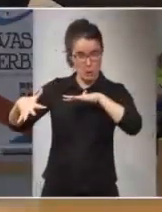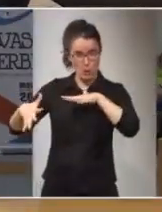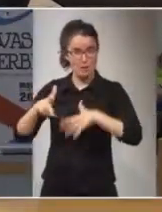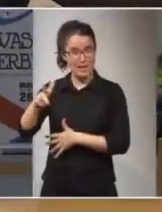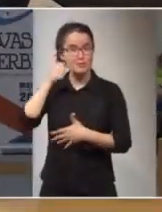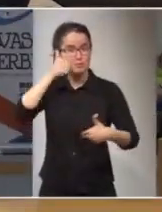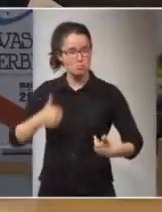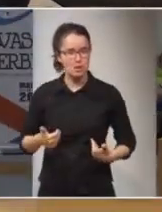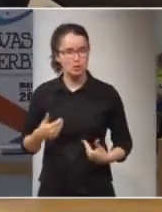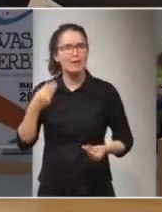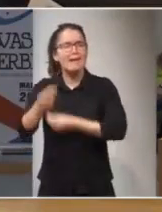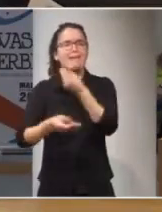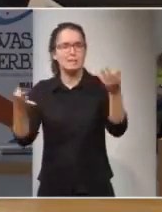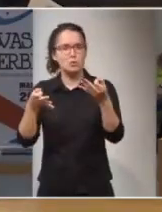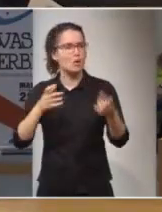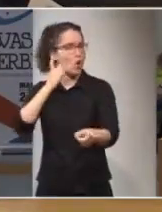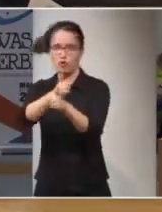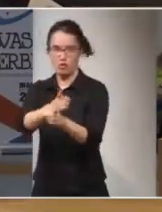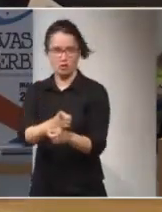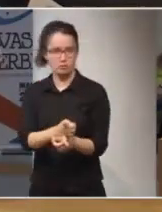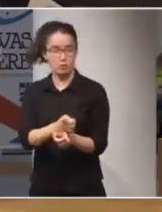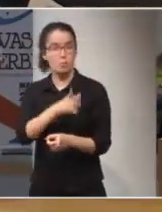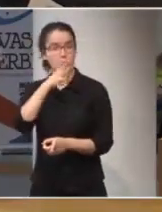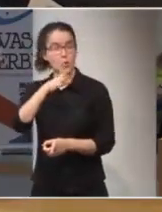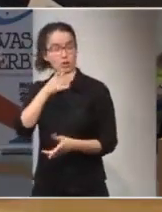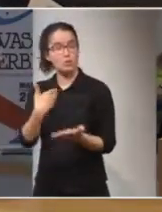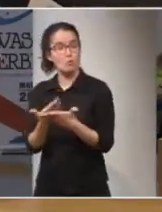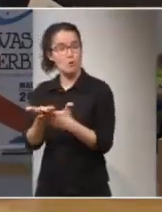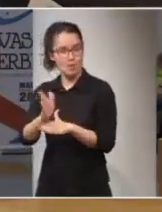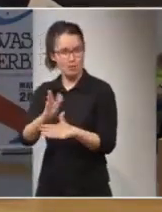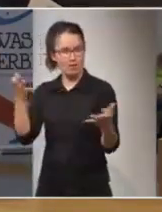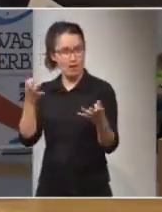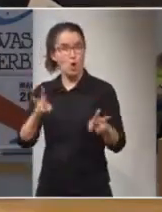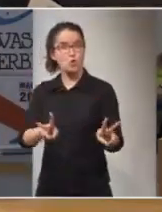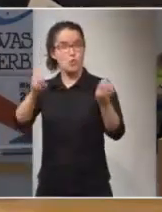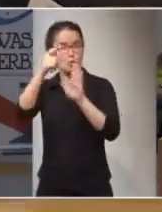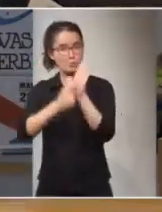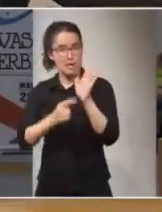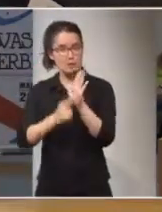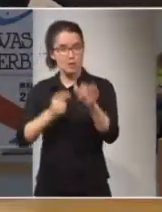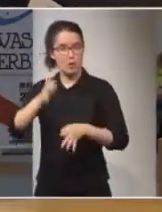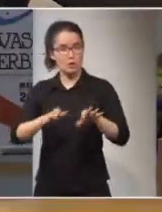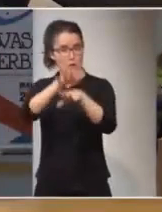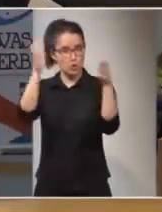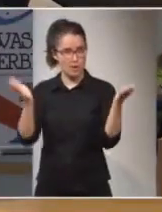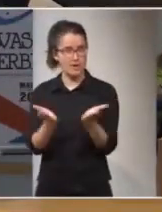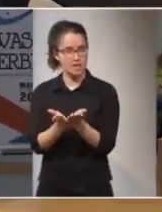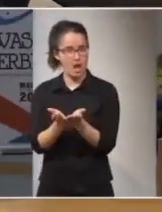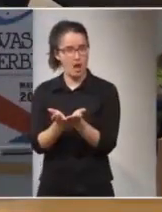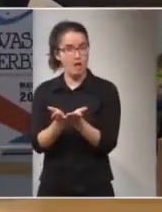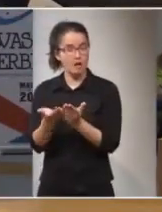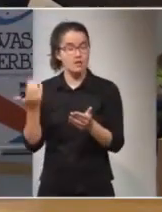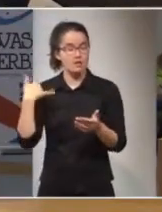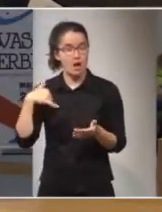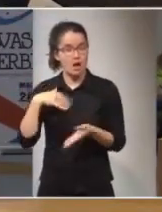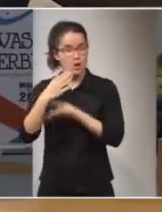derechos humanos, tenemos que hacer lo contrario. Por eso proponemos los nuevos principios de la jurisdicción universal, que ya